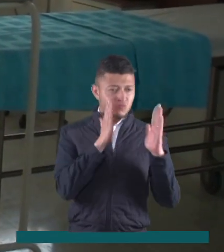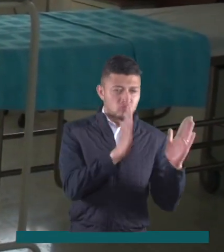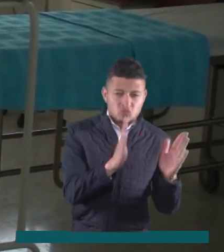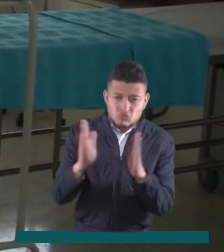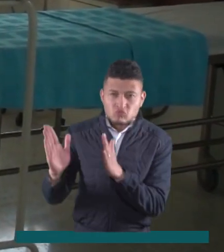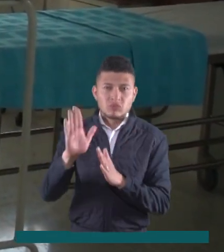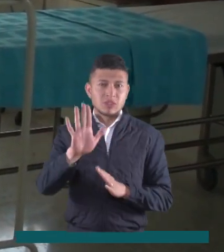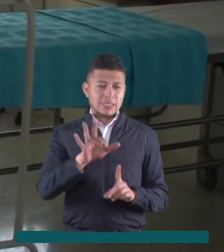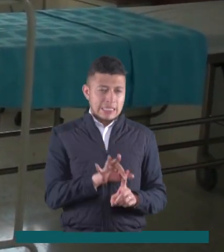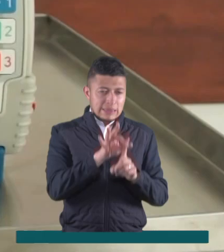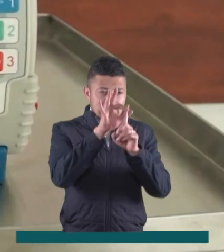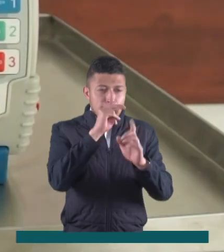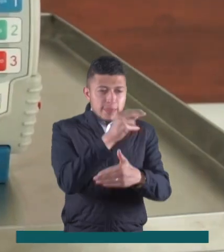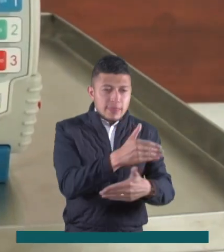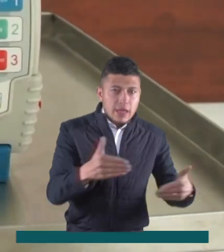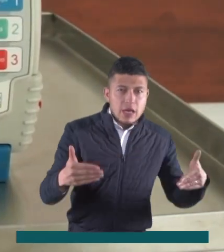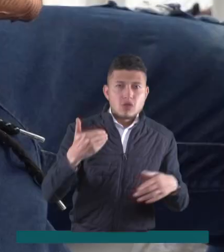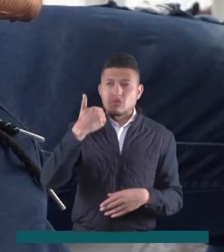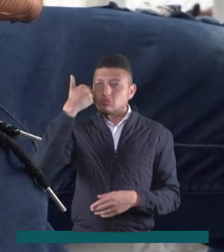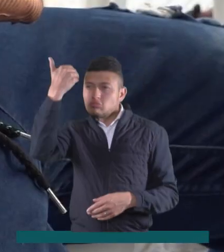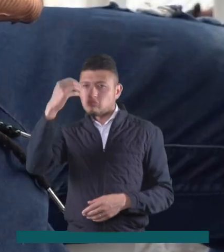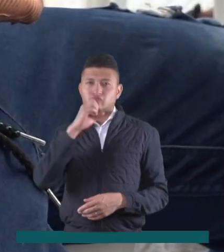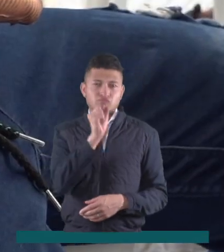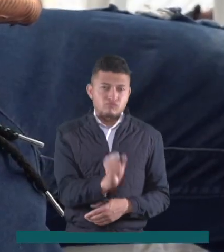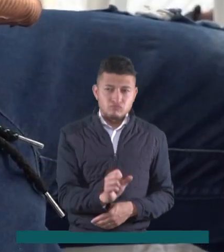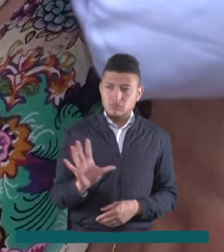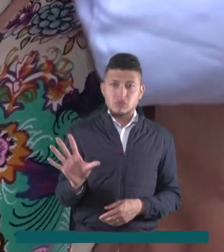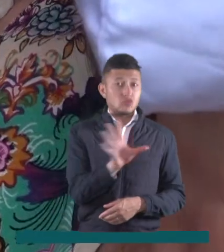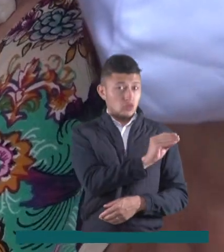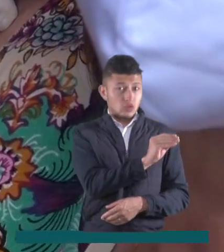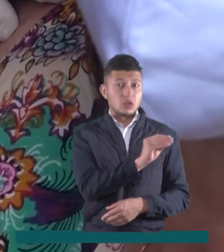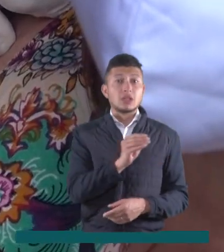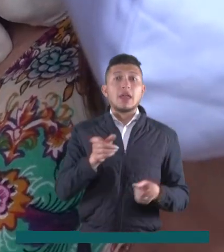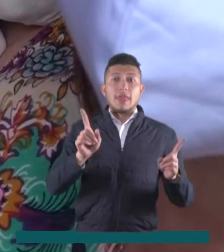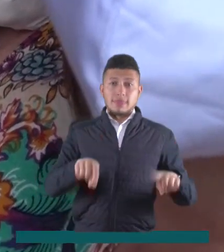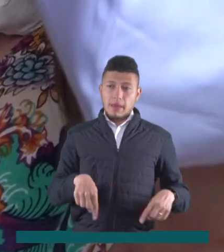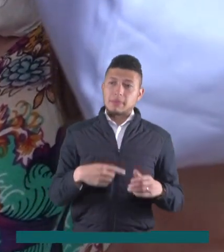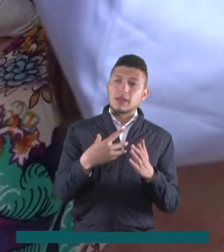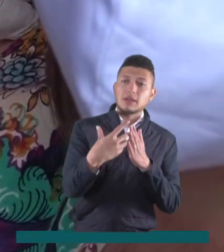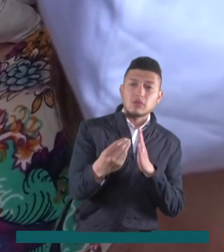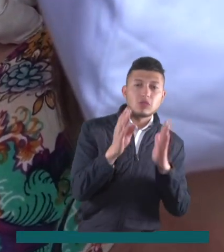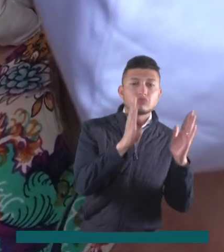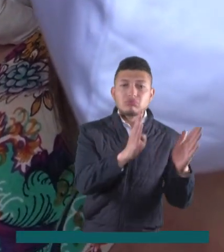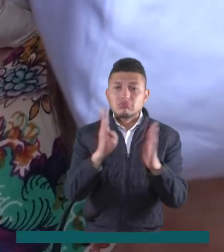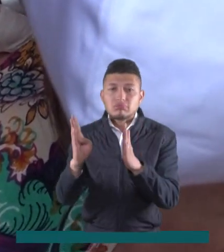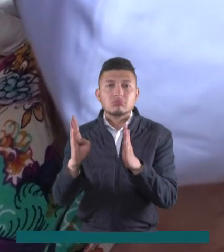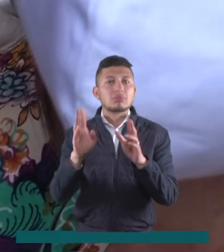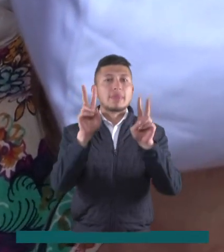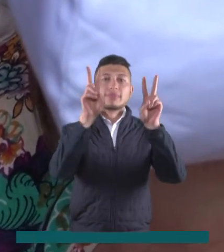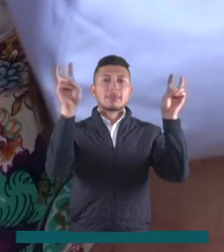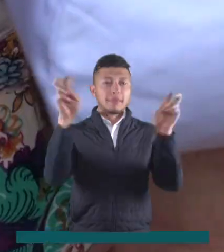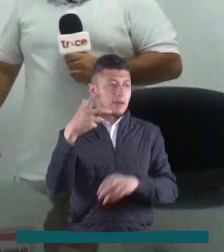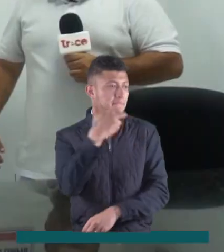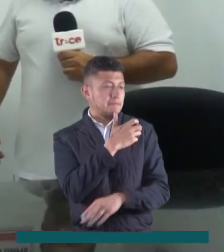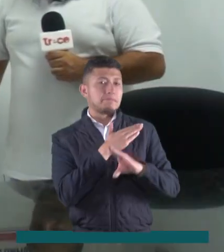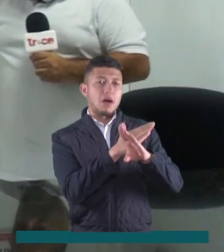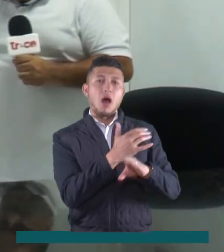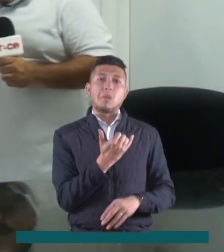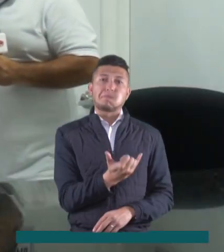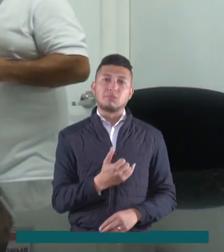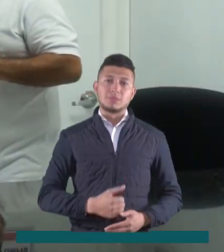médica en todas las especialidades para niños, adultos y tercera edad. También hay consultas externas para vacunación.